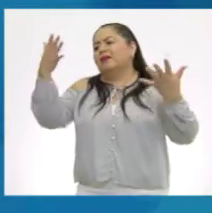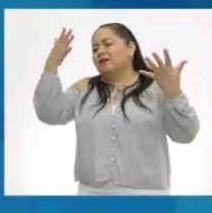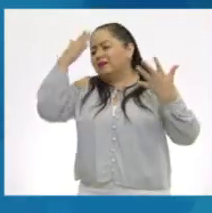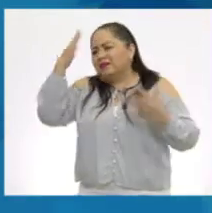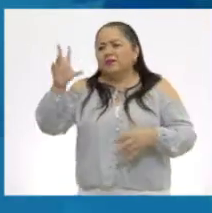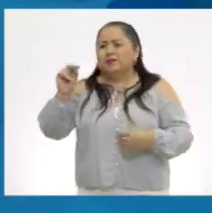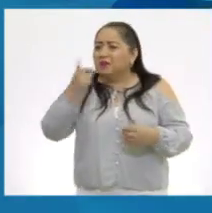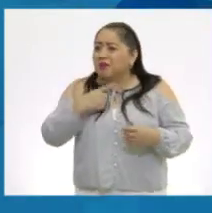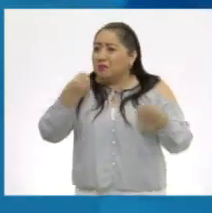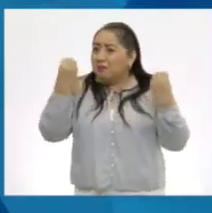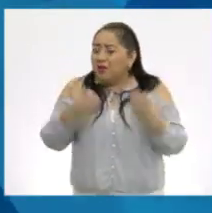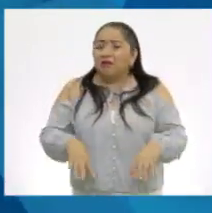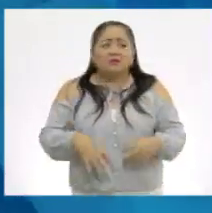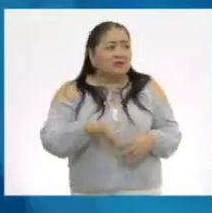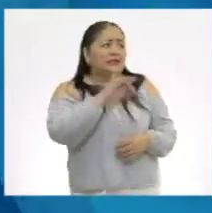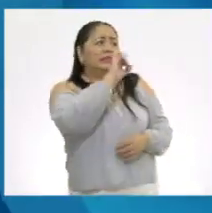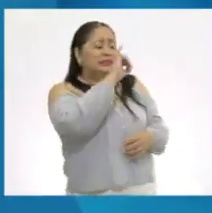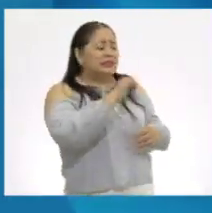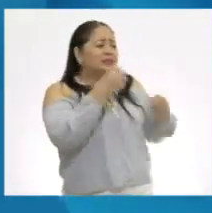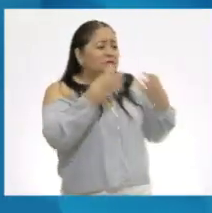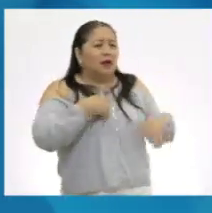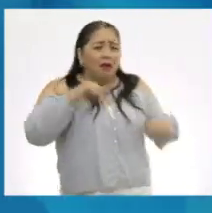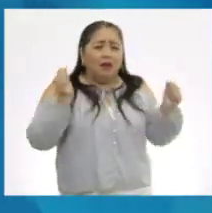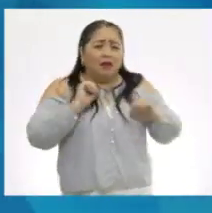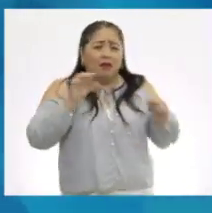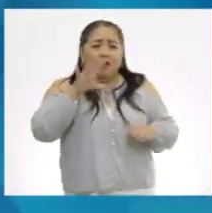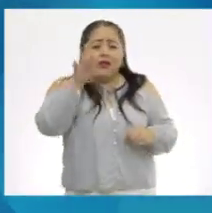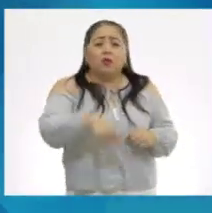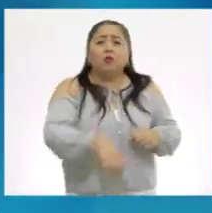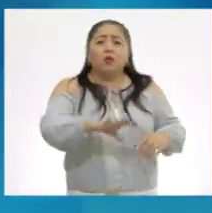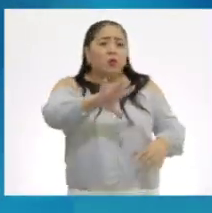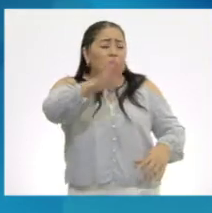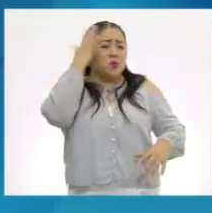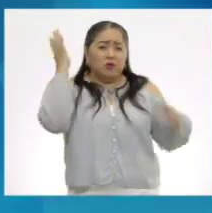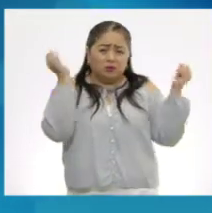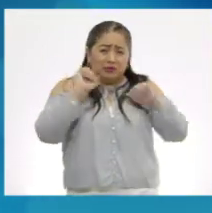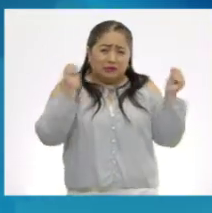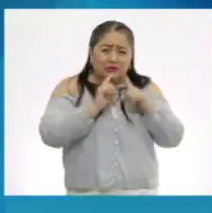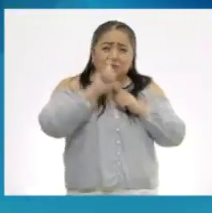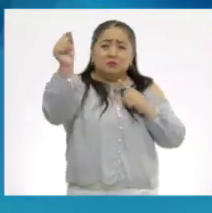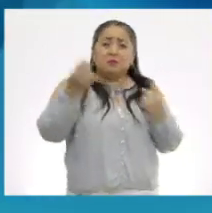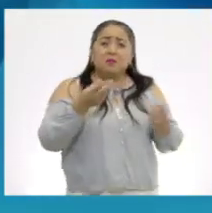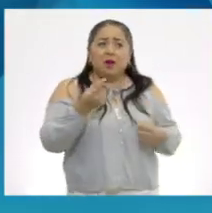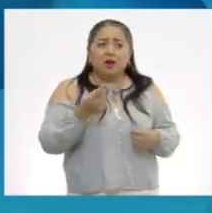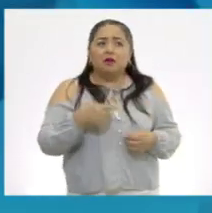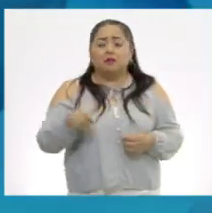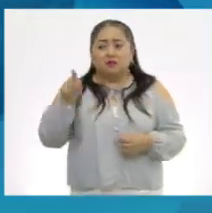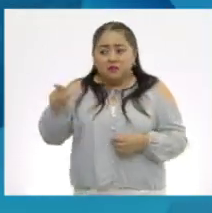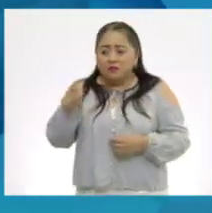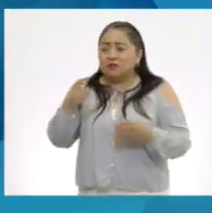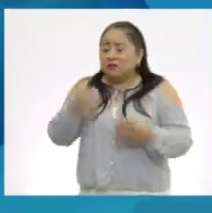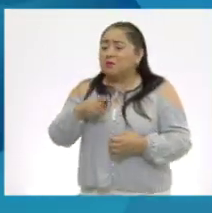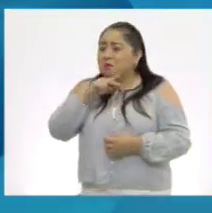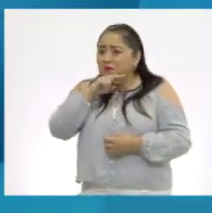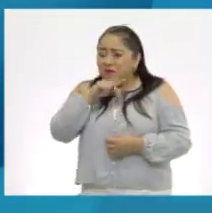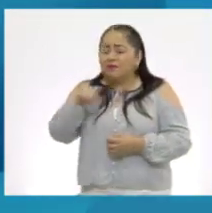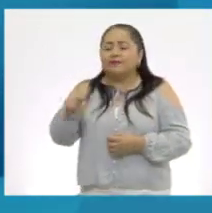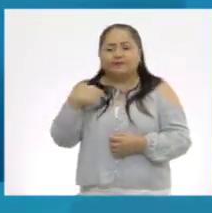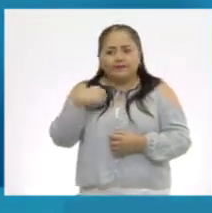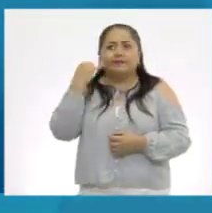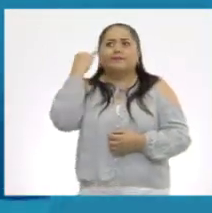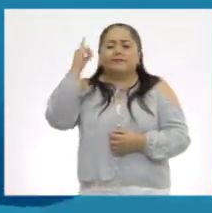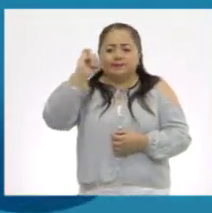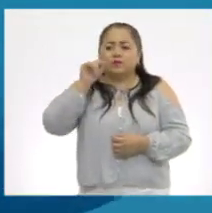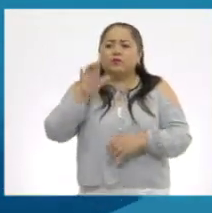me digas, se perdió. Sí, la intenté alcanzar, pero íbamos rápido. Debes estar preocupadísima por ella. Ya me